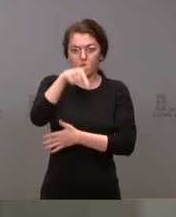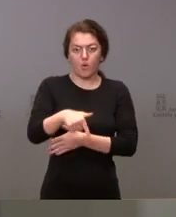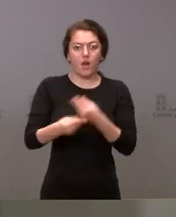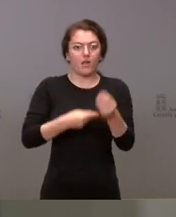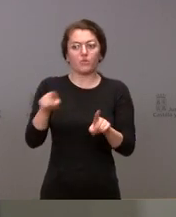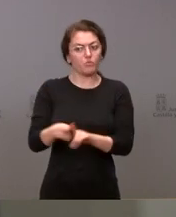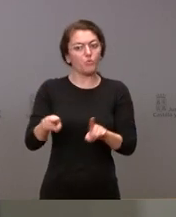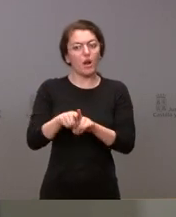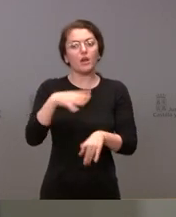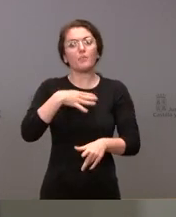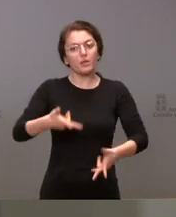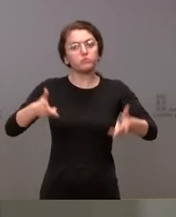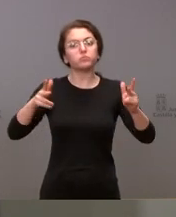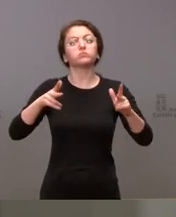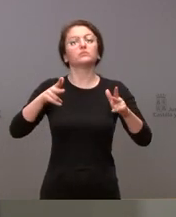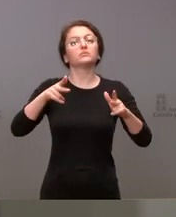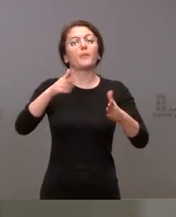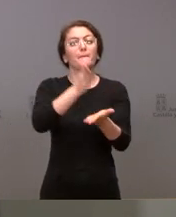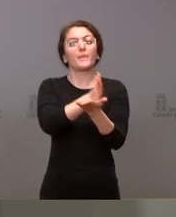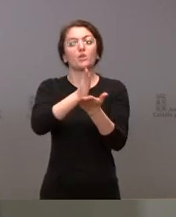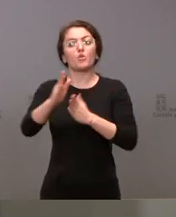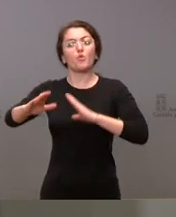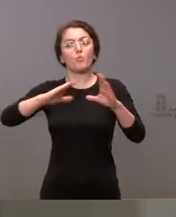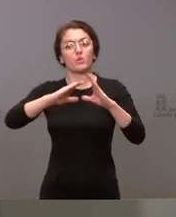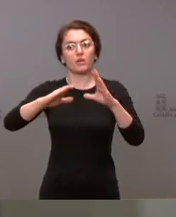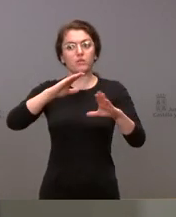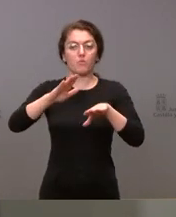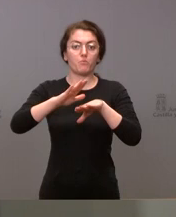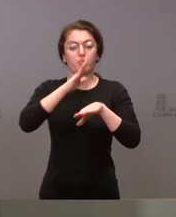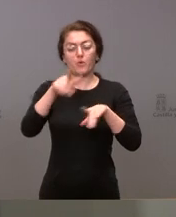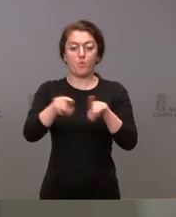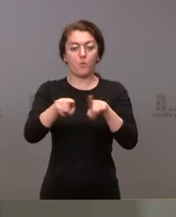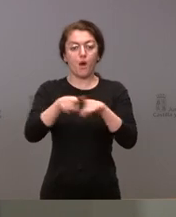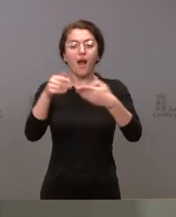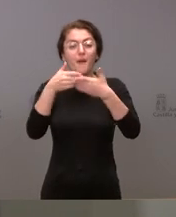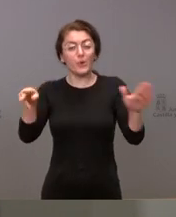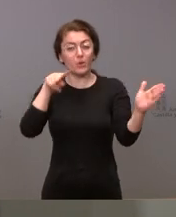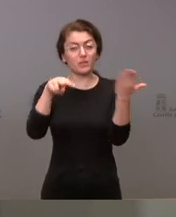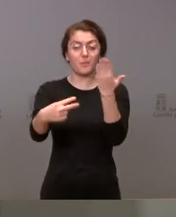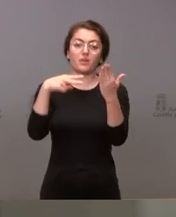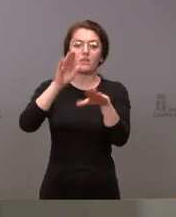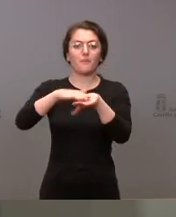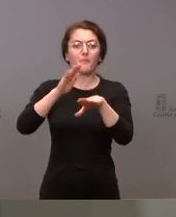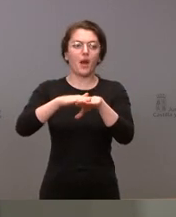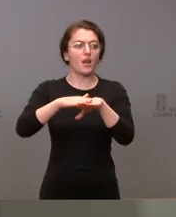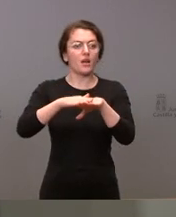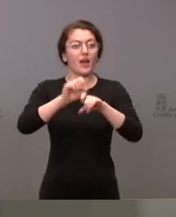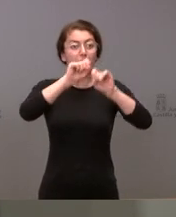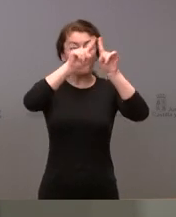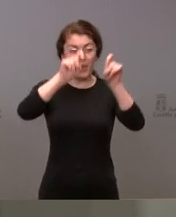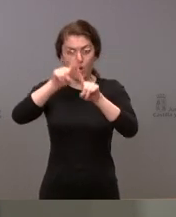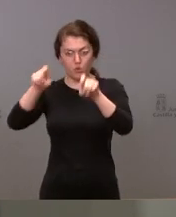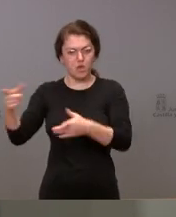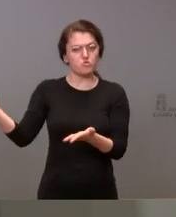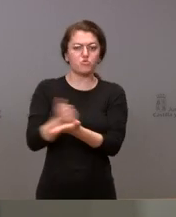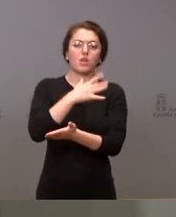posibilidad a los medios de comunicación en esta apertura de transparencia de contestar a todas las preguntas desde esta sala